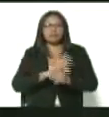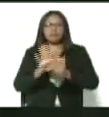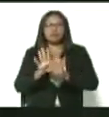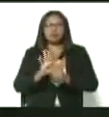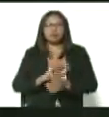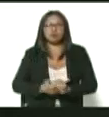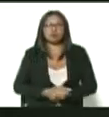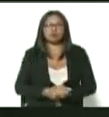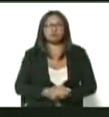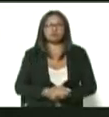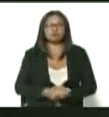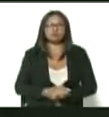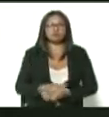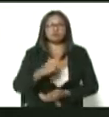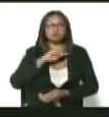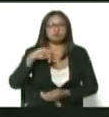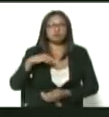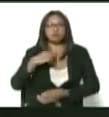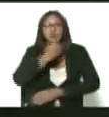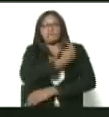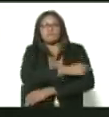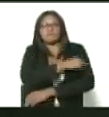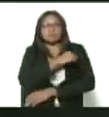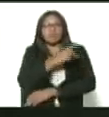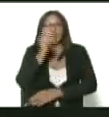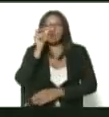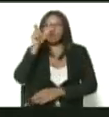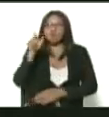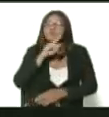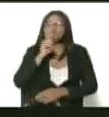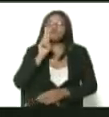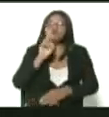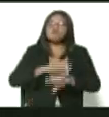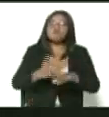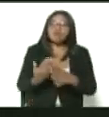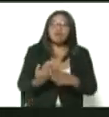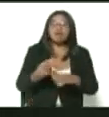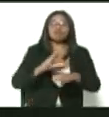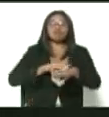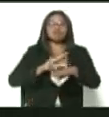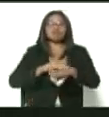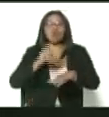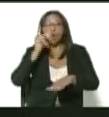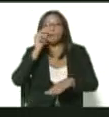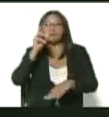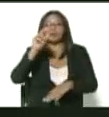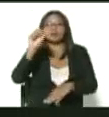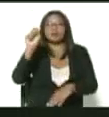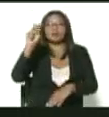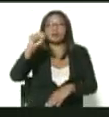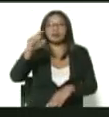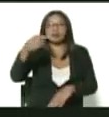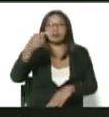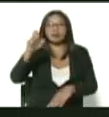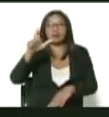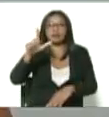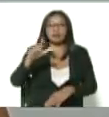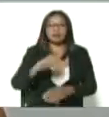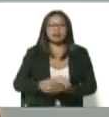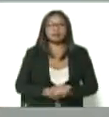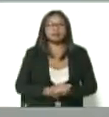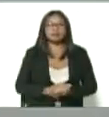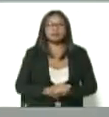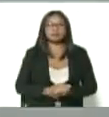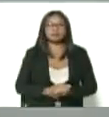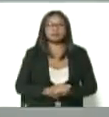nuestro hospital merece su nombre a un gran doctor que es el doctor Miguel Ángel Rangel actualmente estamos en el espacio que fue